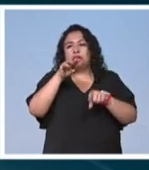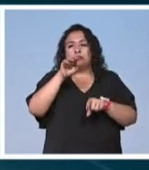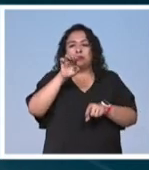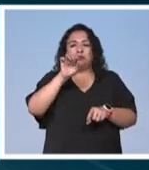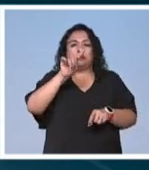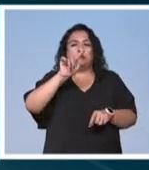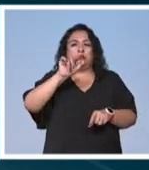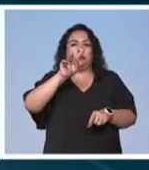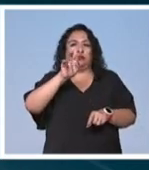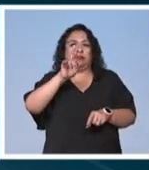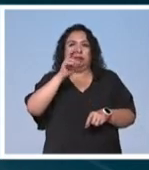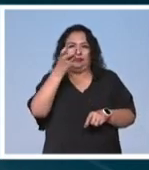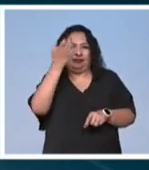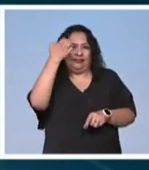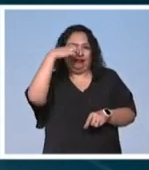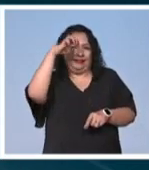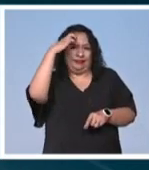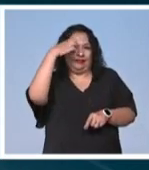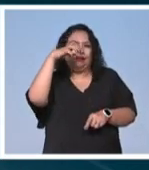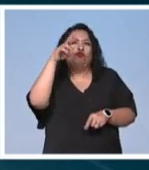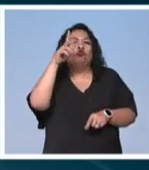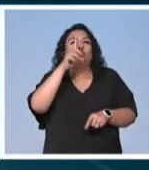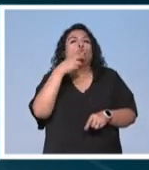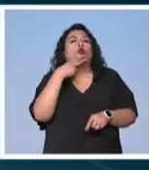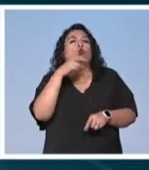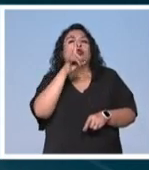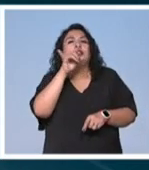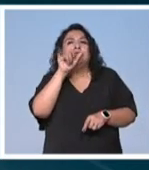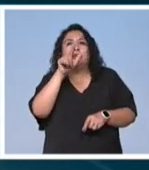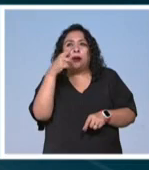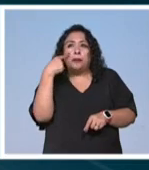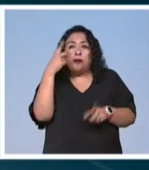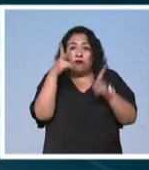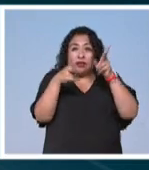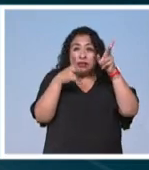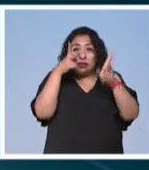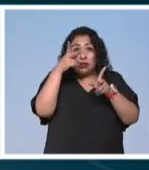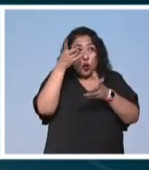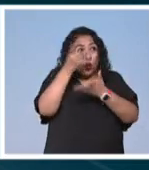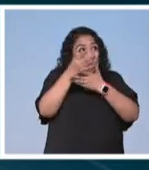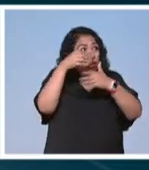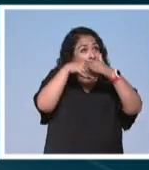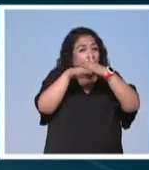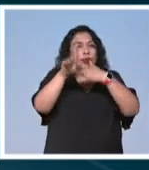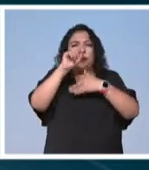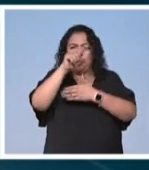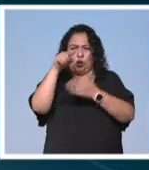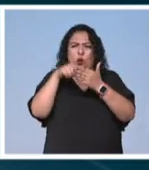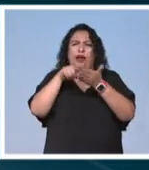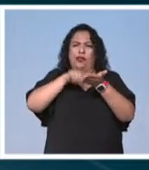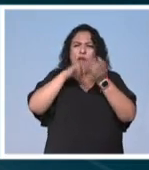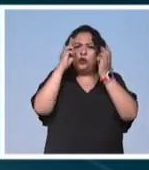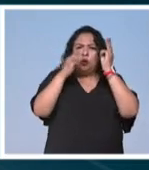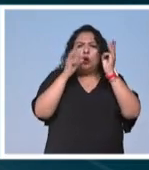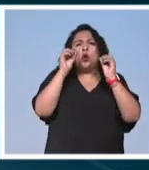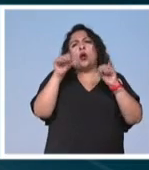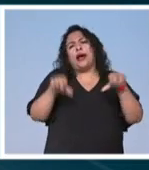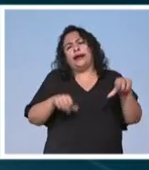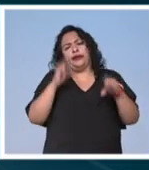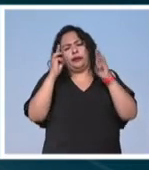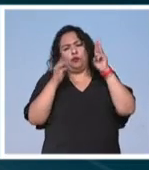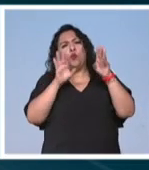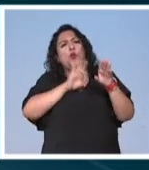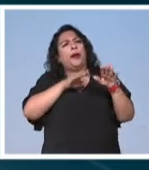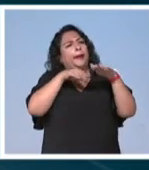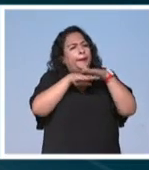también esa experiencia digital de poder visitar no solo esta obra, sino espacios del museo o actividades del museo.